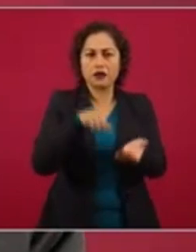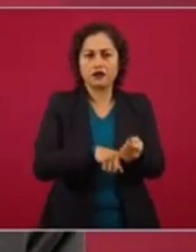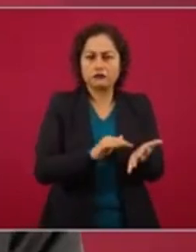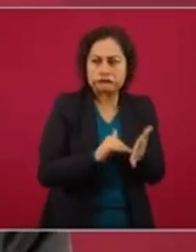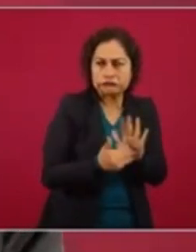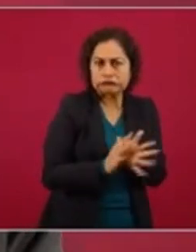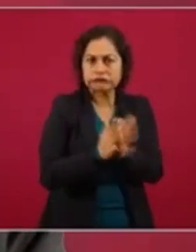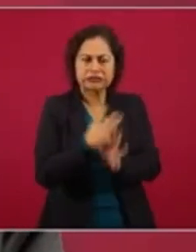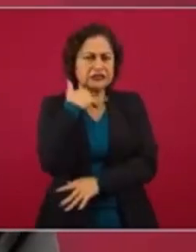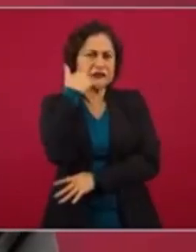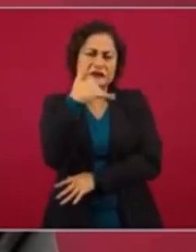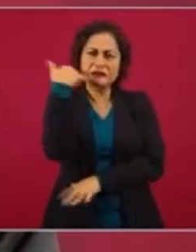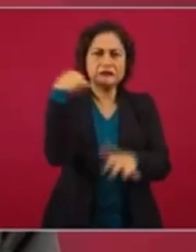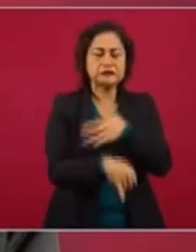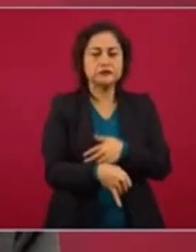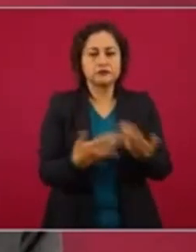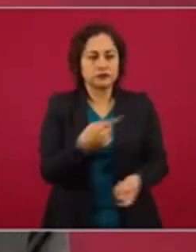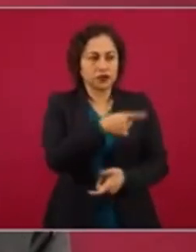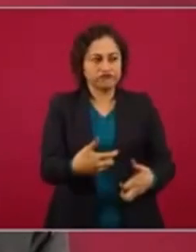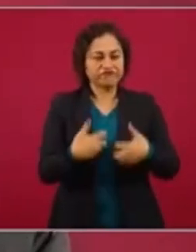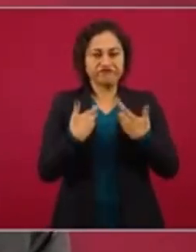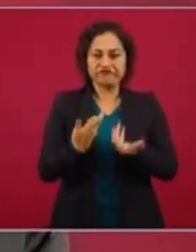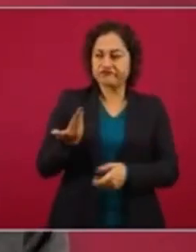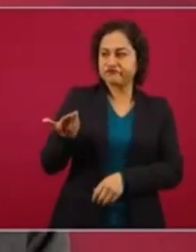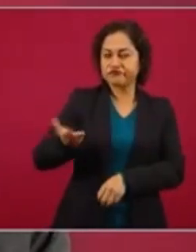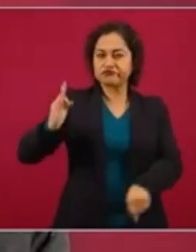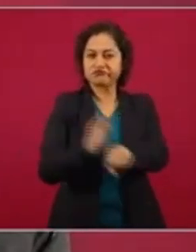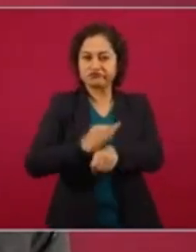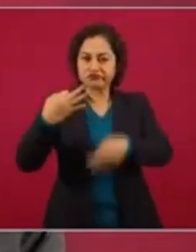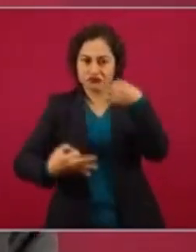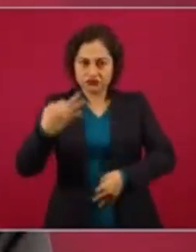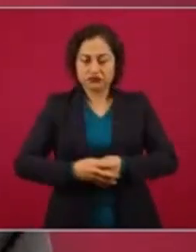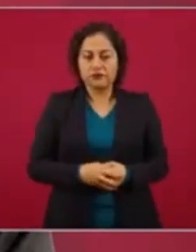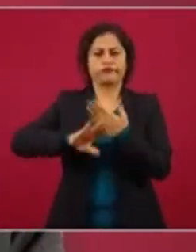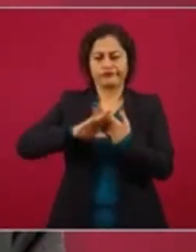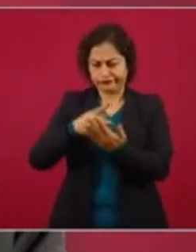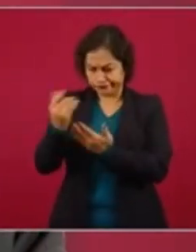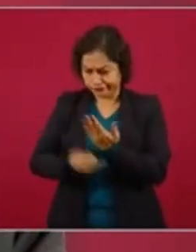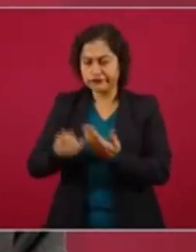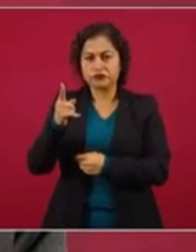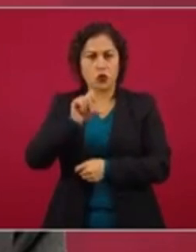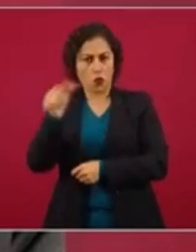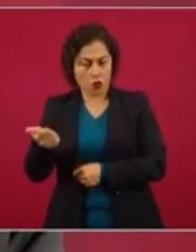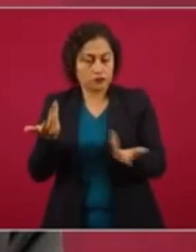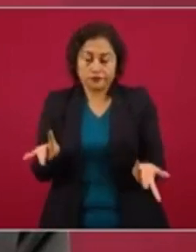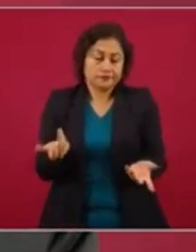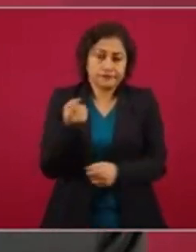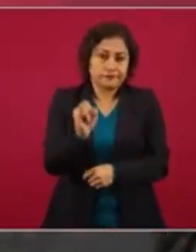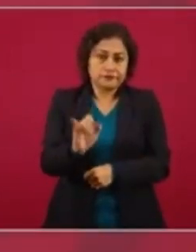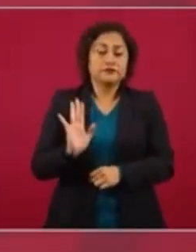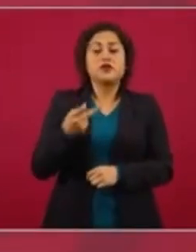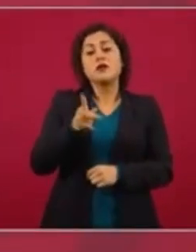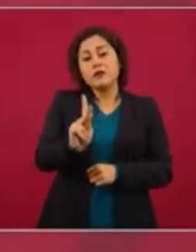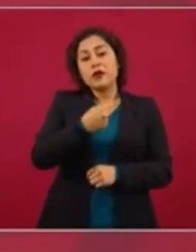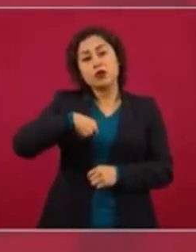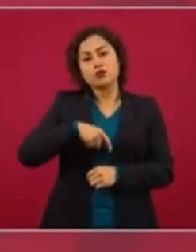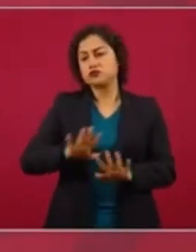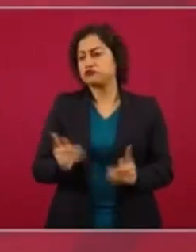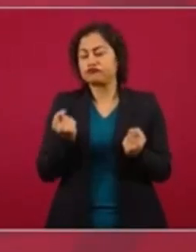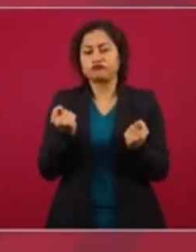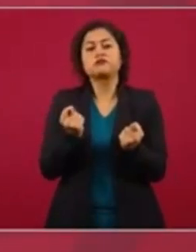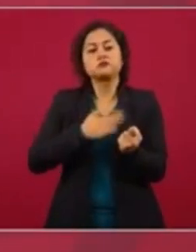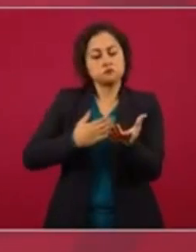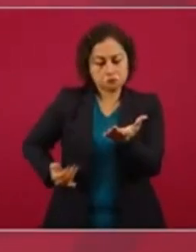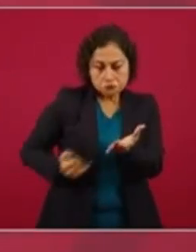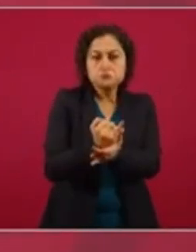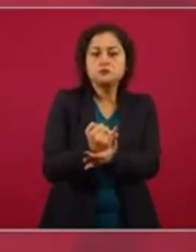Entonces no pudieron, pero sí, se lanzaron fuerte. Entonces tomamos la decisión de hacer el nuevo